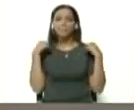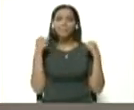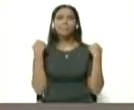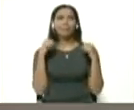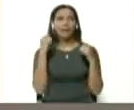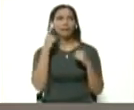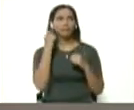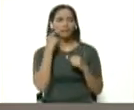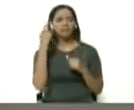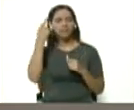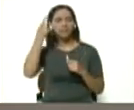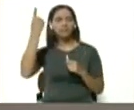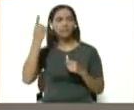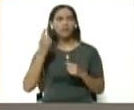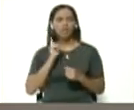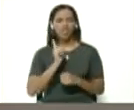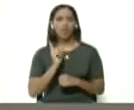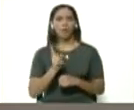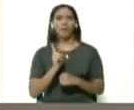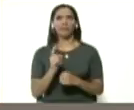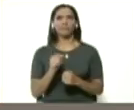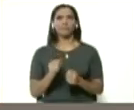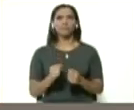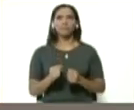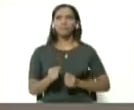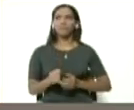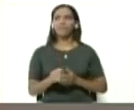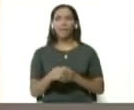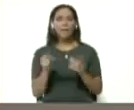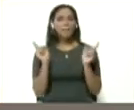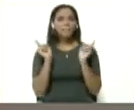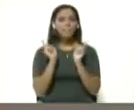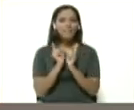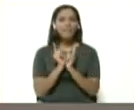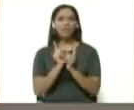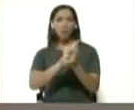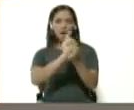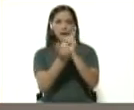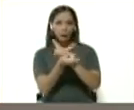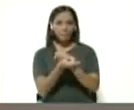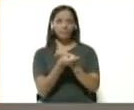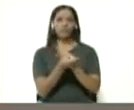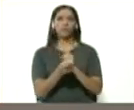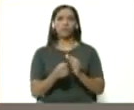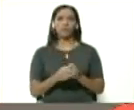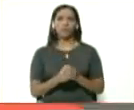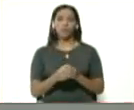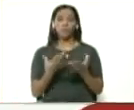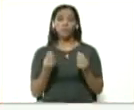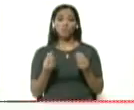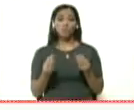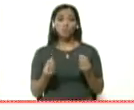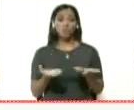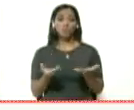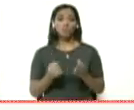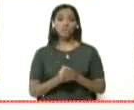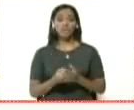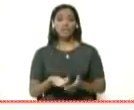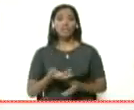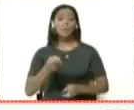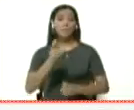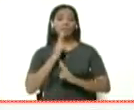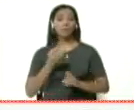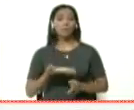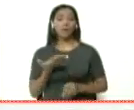preparado para hacer estas cosas. Y quizás se trata de eso, ¿no? De pequeños cambios con grandes consecuencias. Así es, el